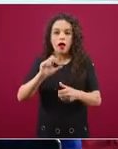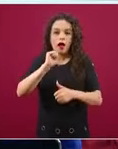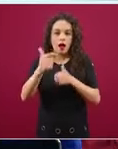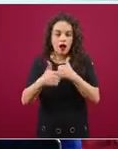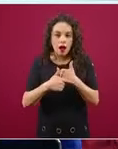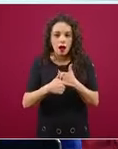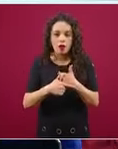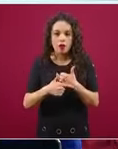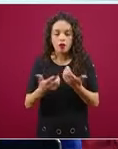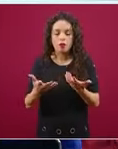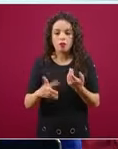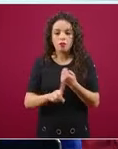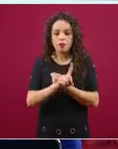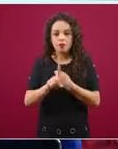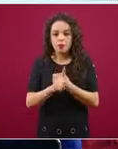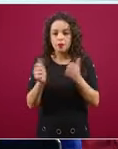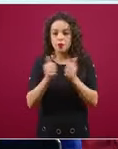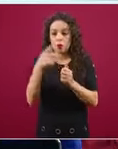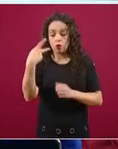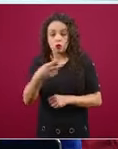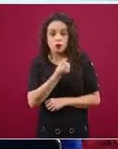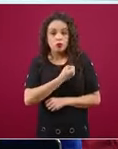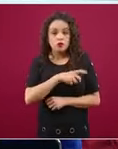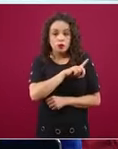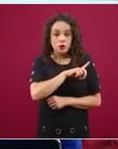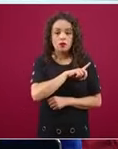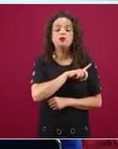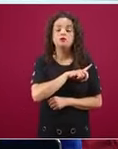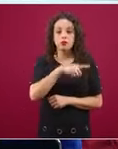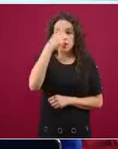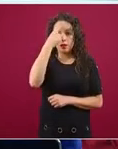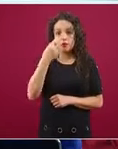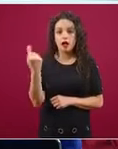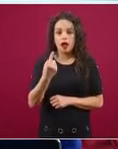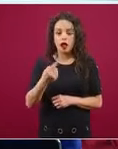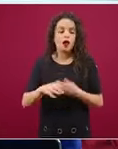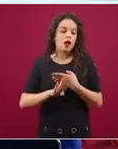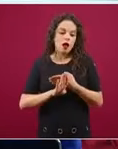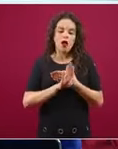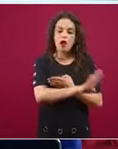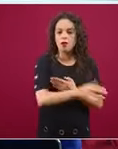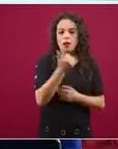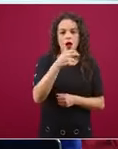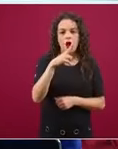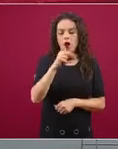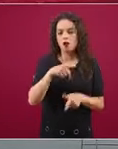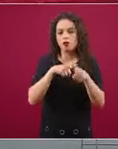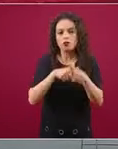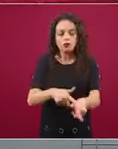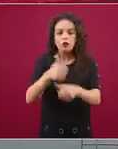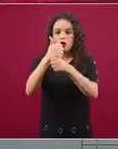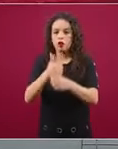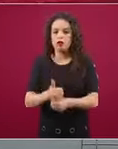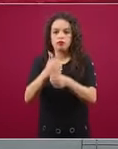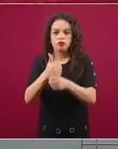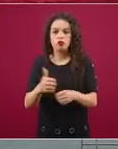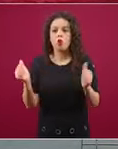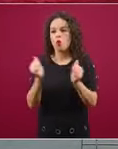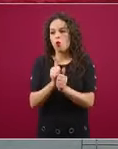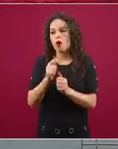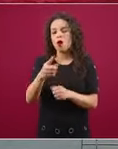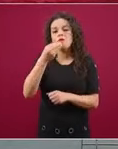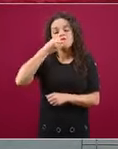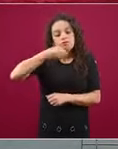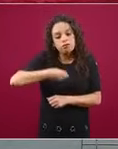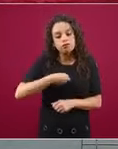que estar, continuar viviendo una situación de violencia por problemáticas económicas. Y